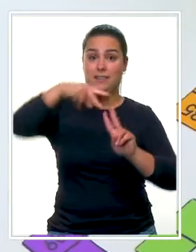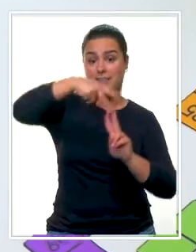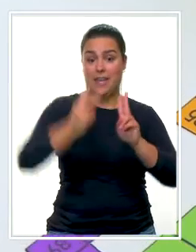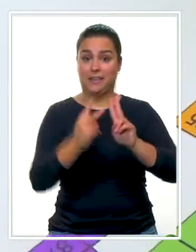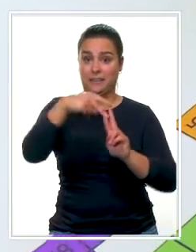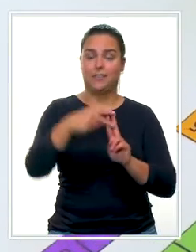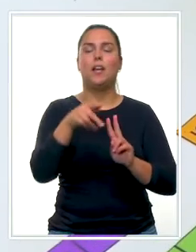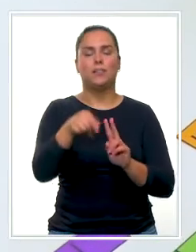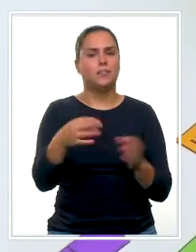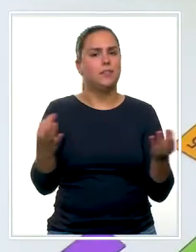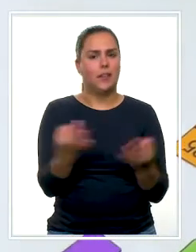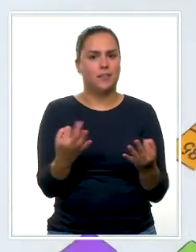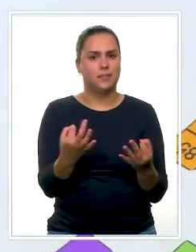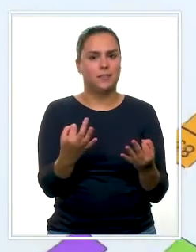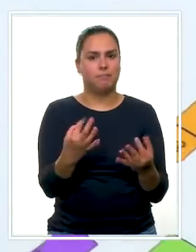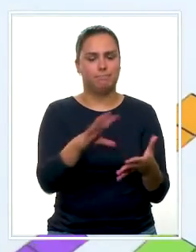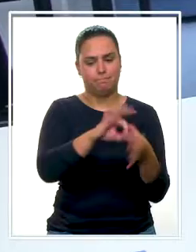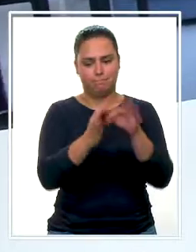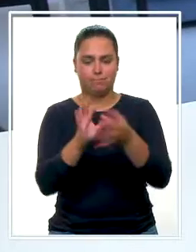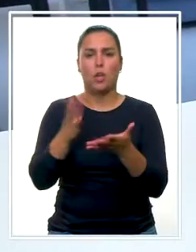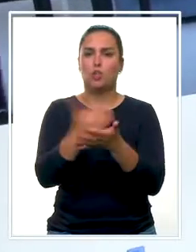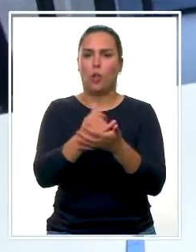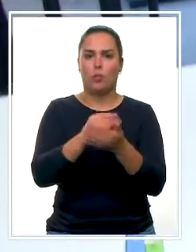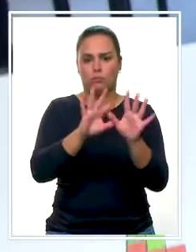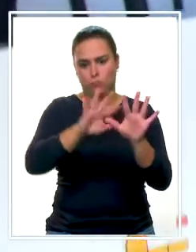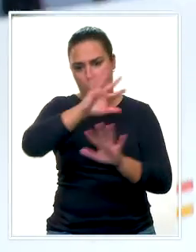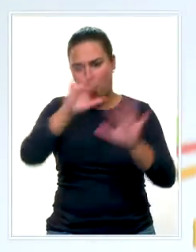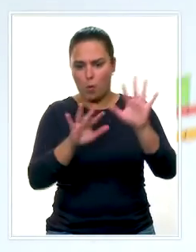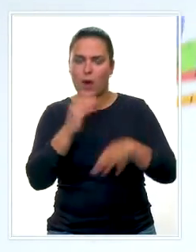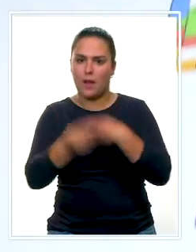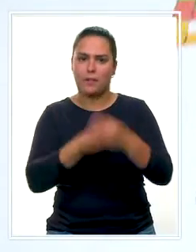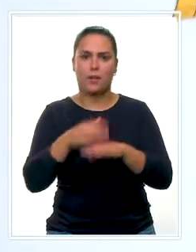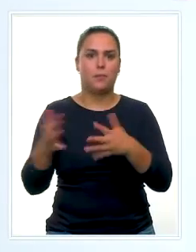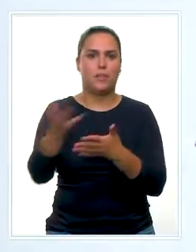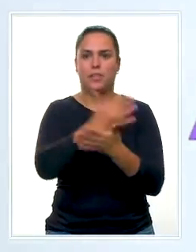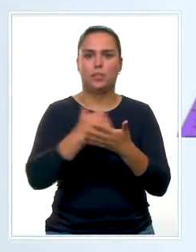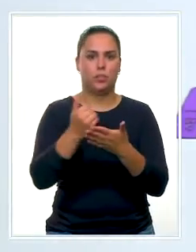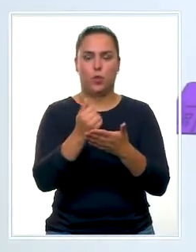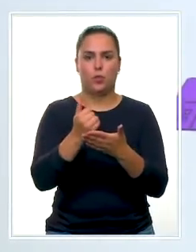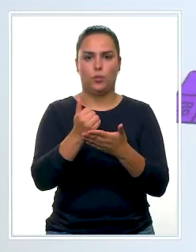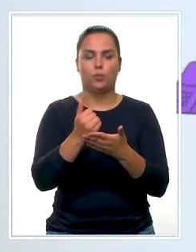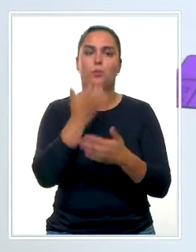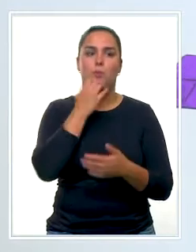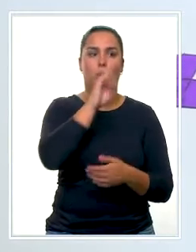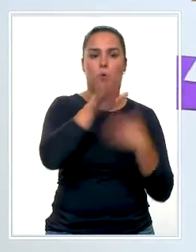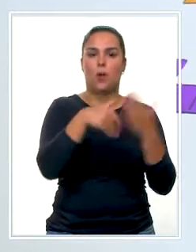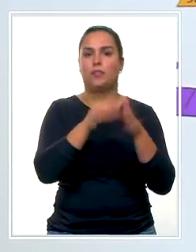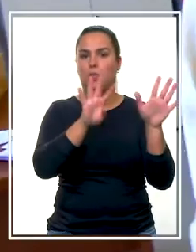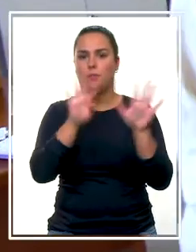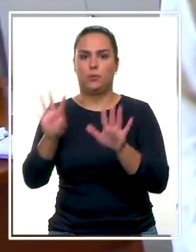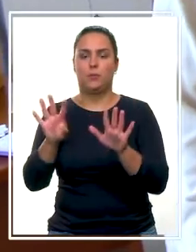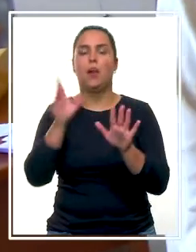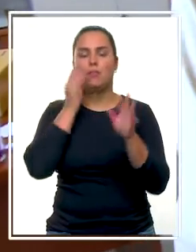que consiste en tener que encajar todas las figuras de forma que todos los números tengan un sentido. Del 1 al 99